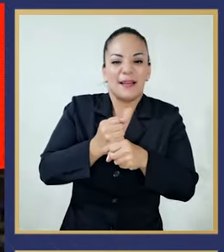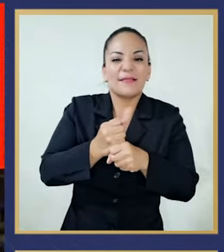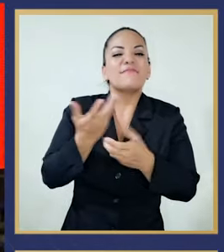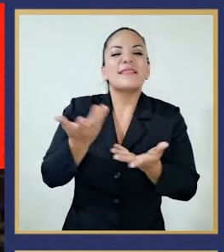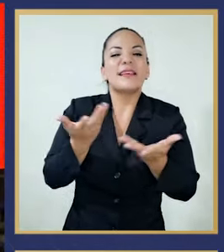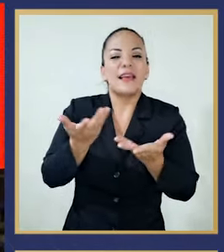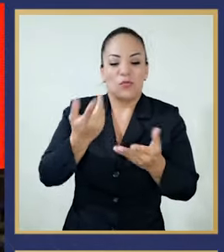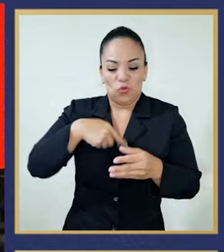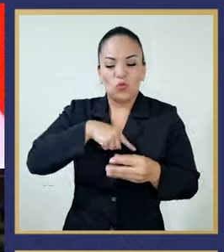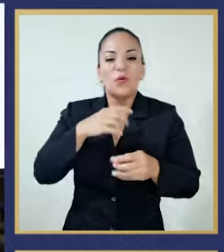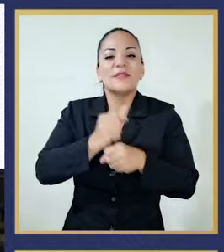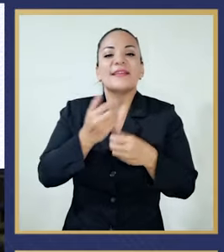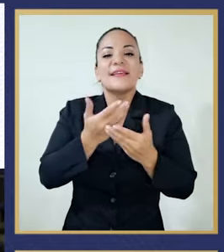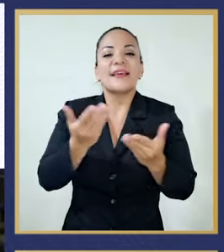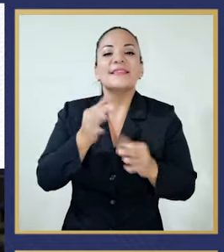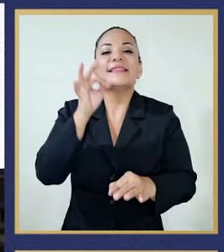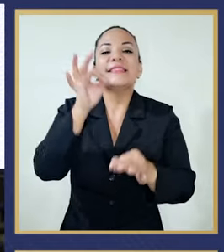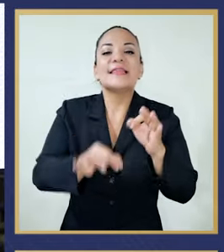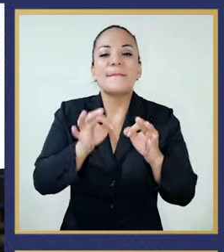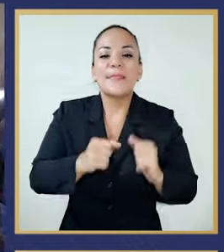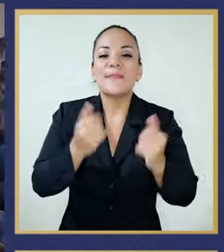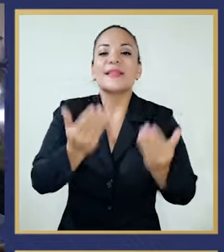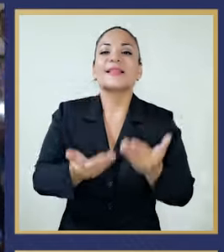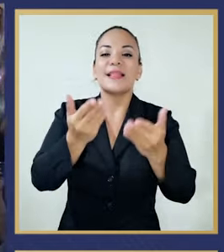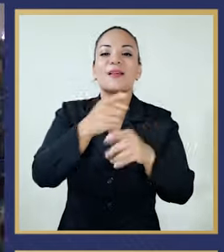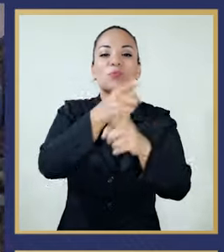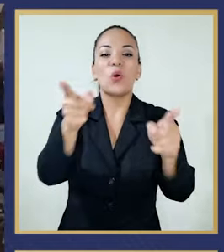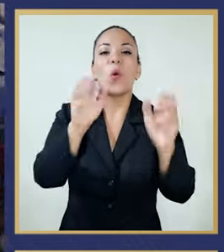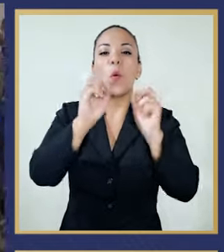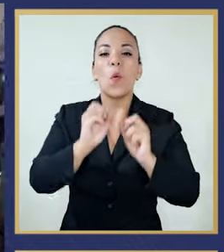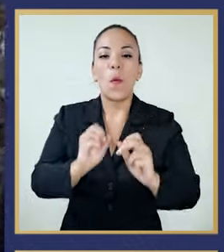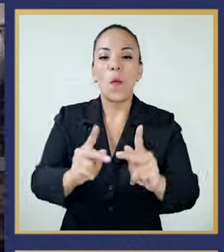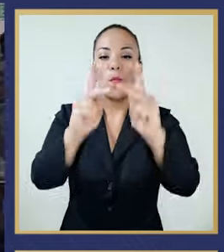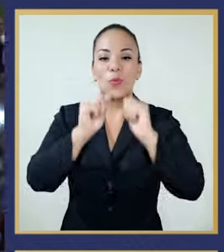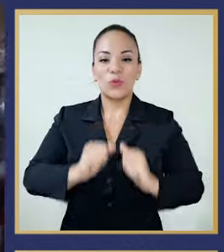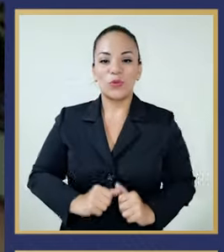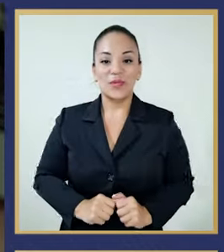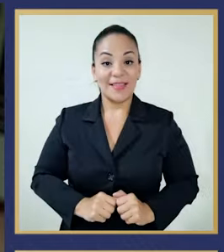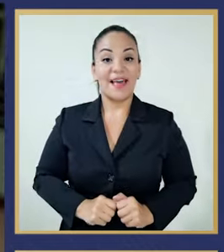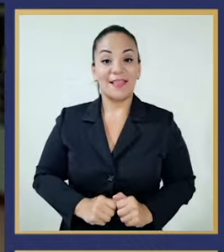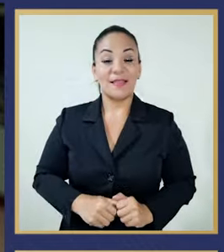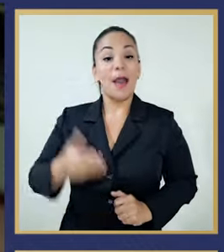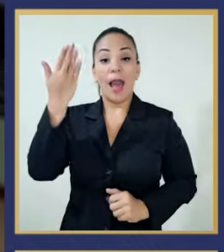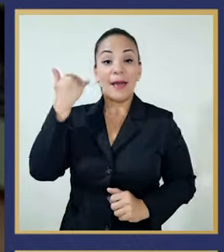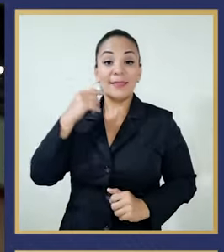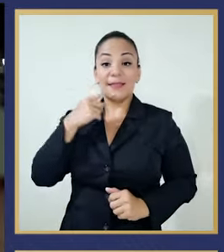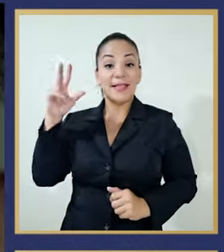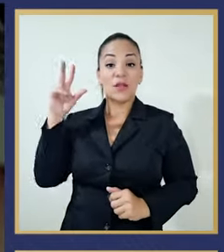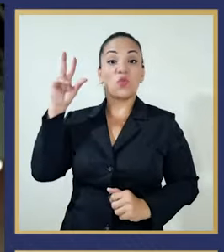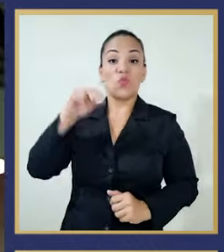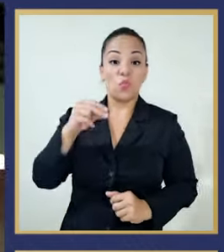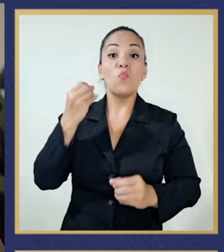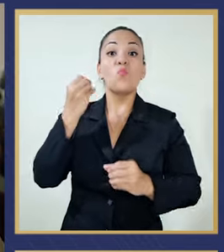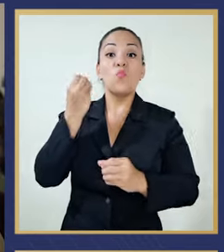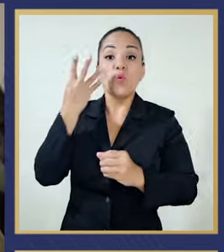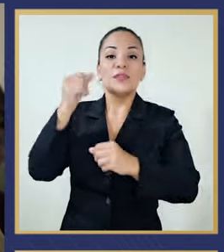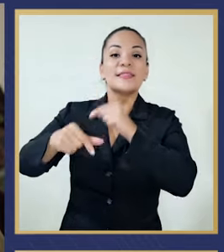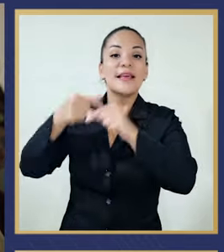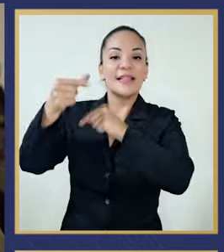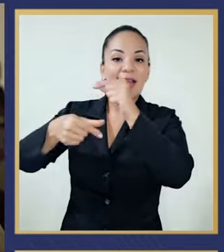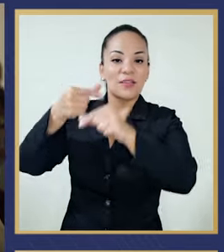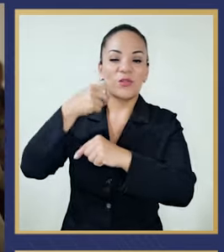era simplemente darle la oportunidad que se les negó por